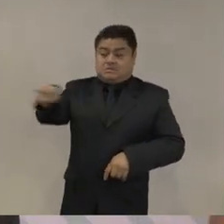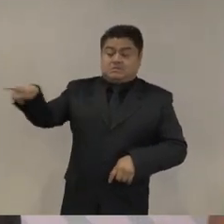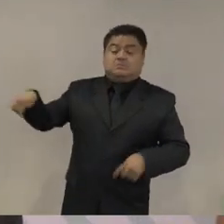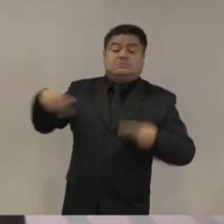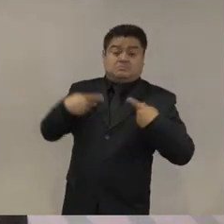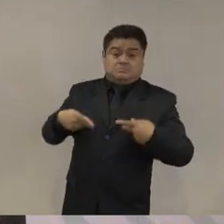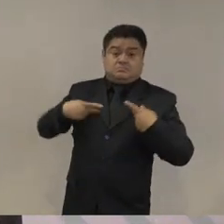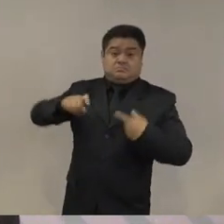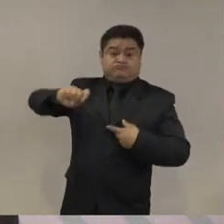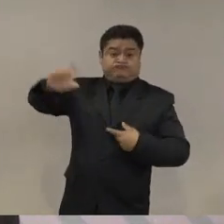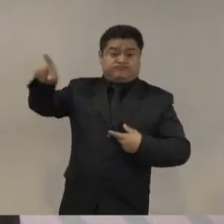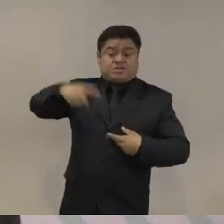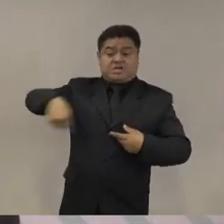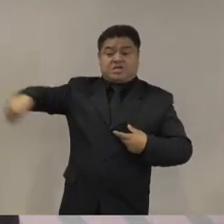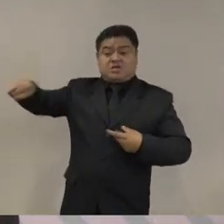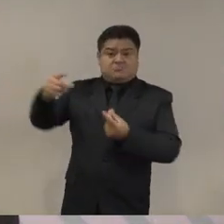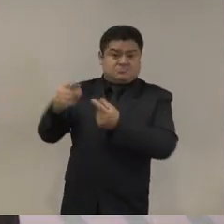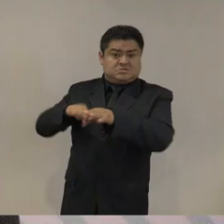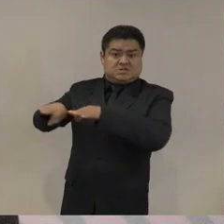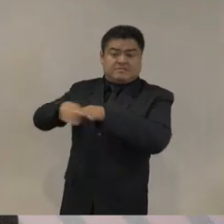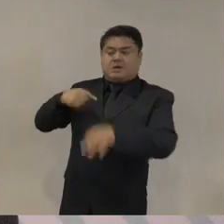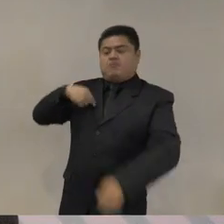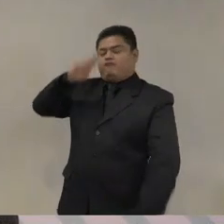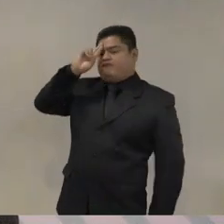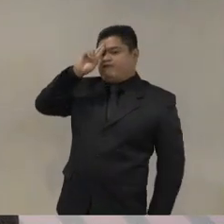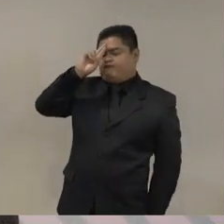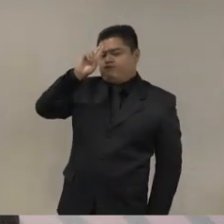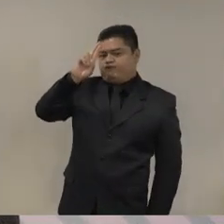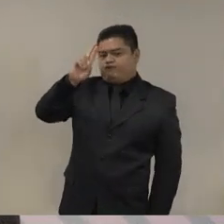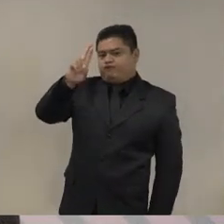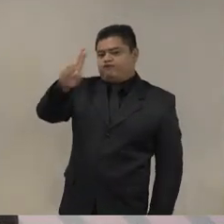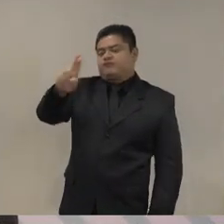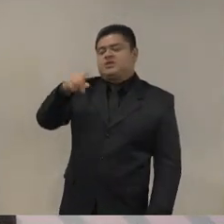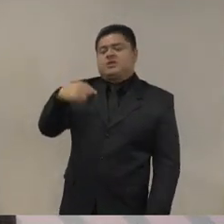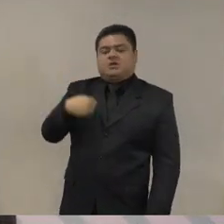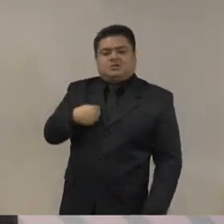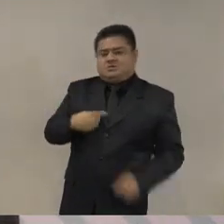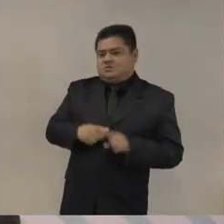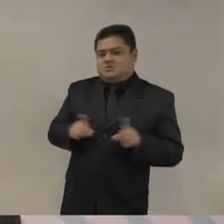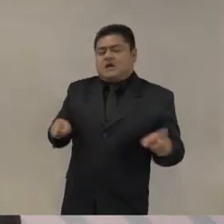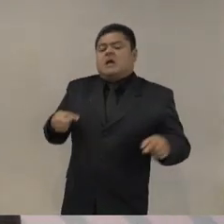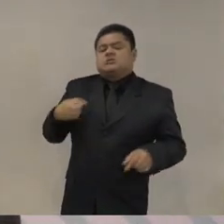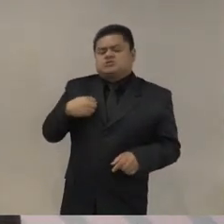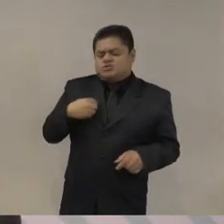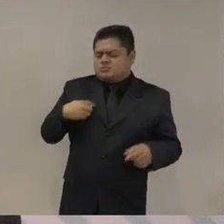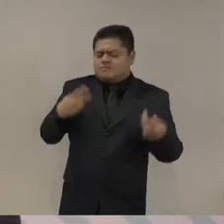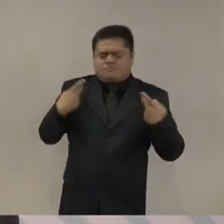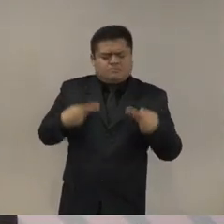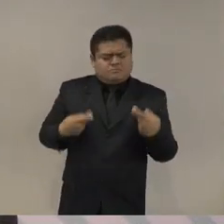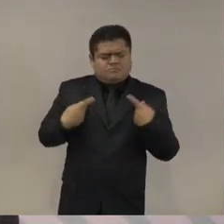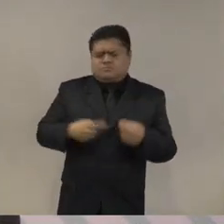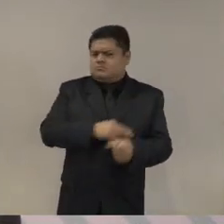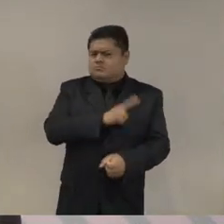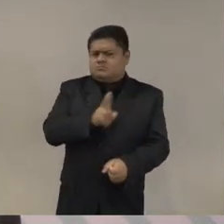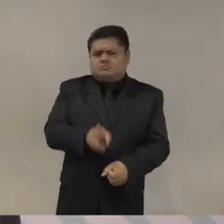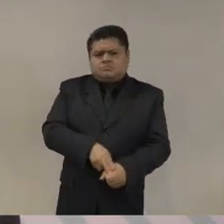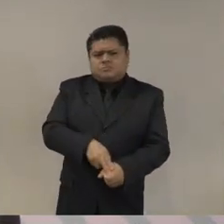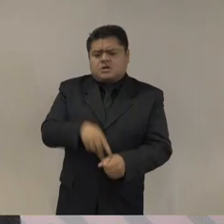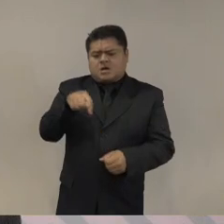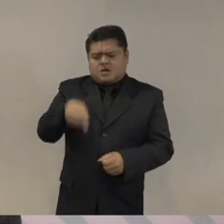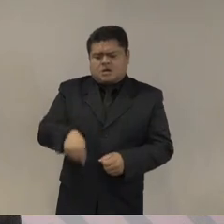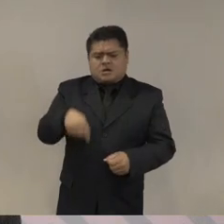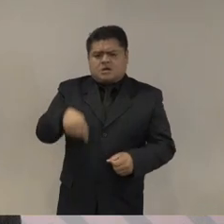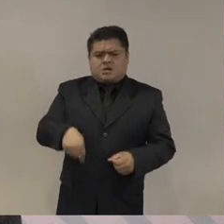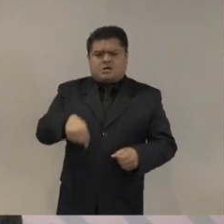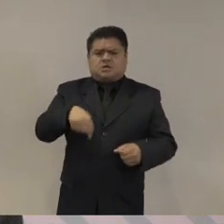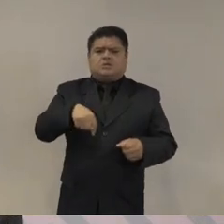activistas sociales todo mi respeto yo vengo aquí como un ciudadano un habitante de la